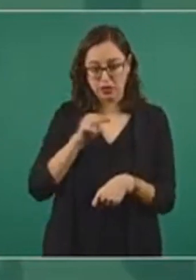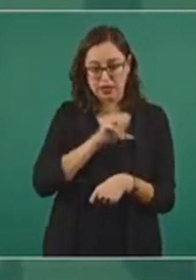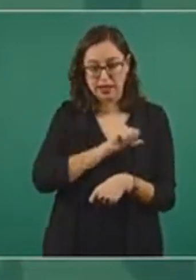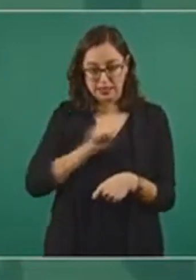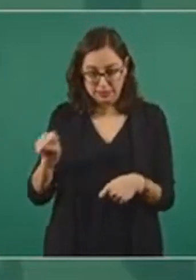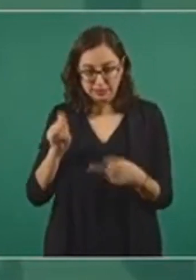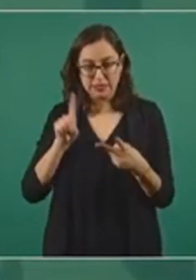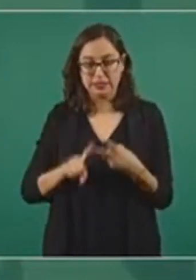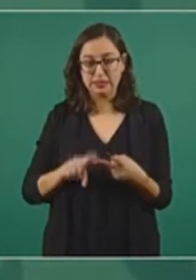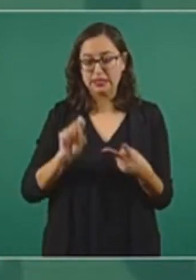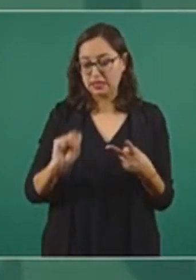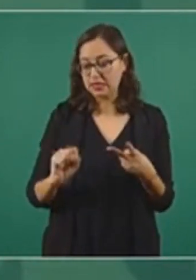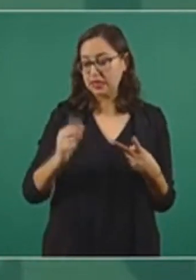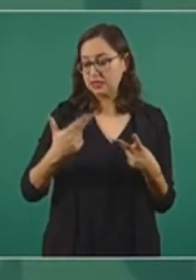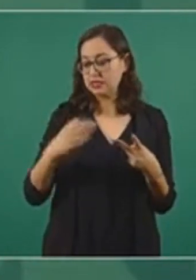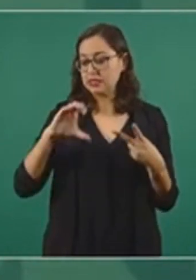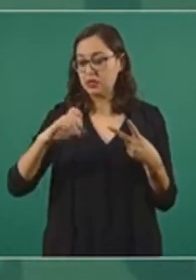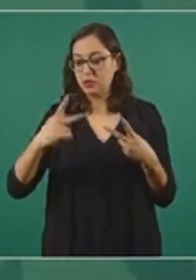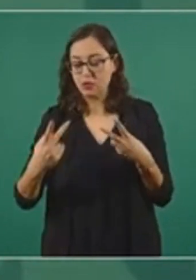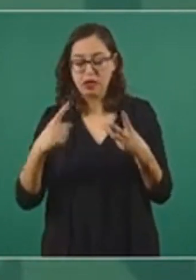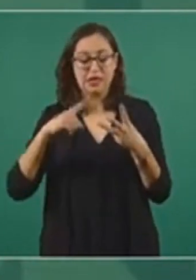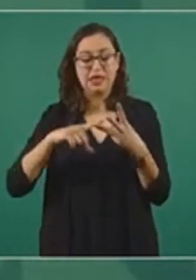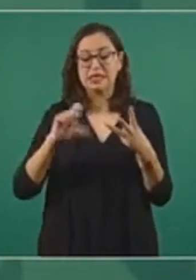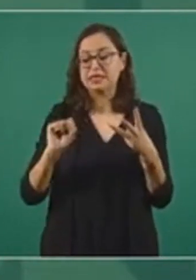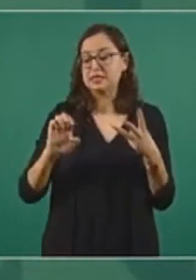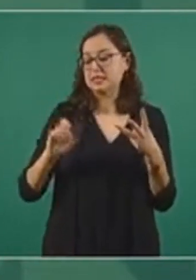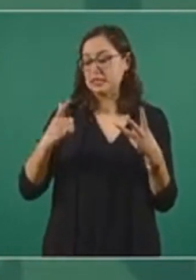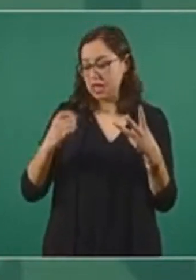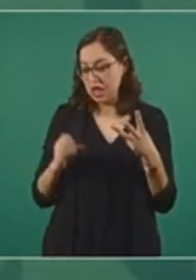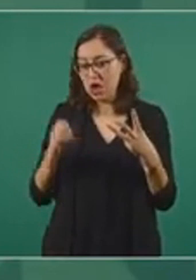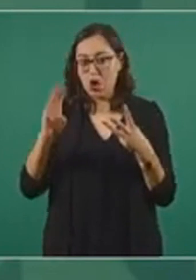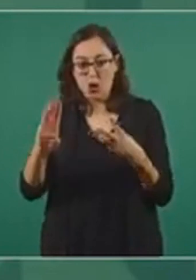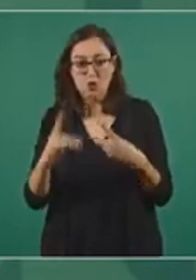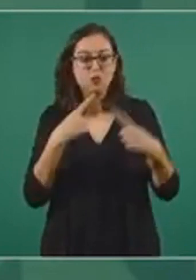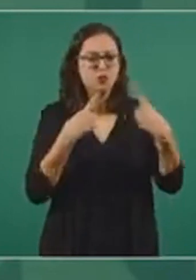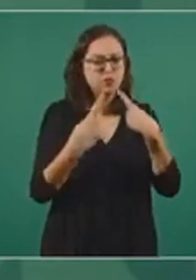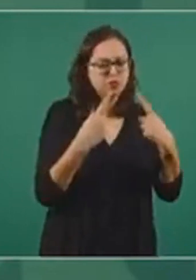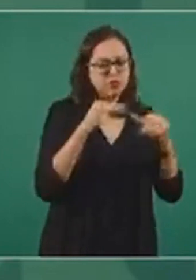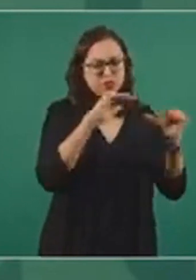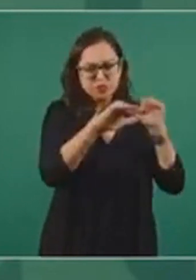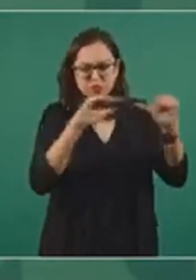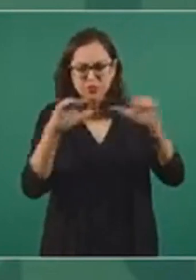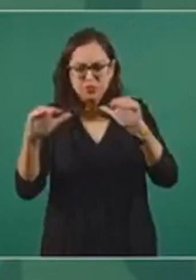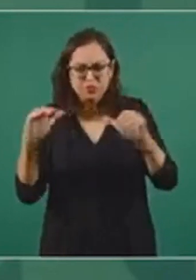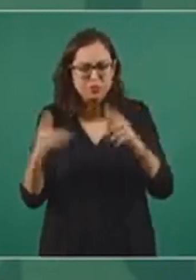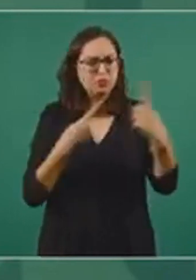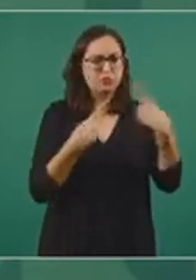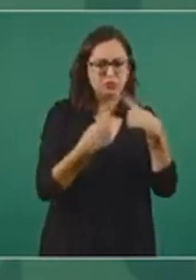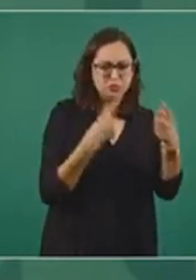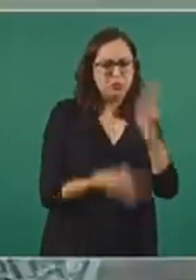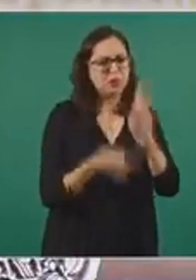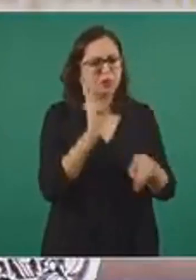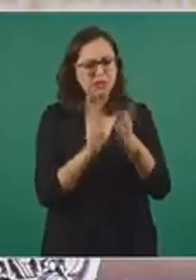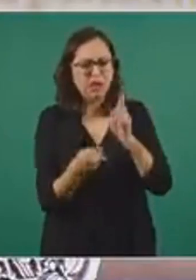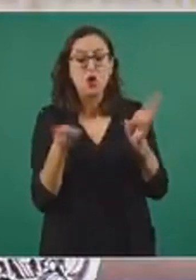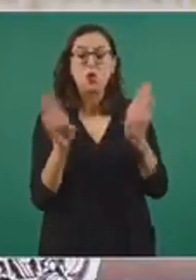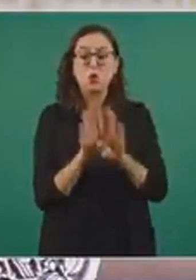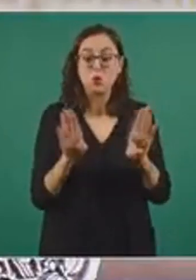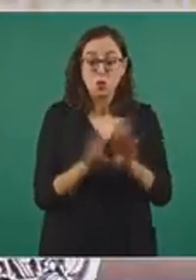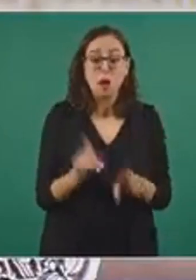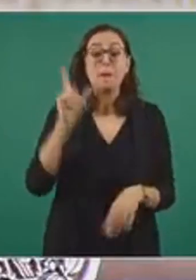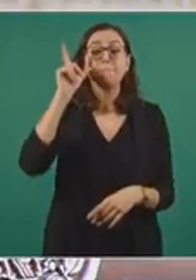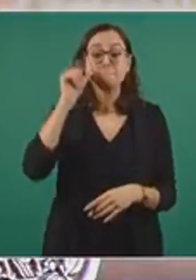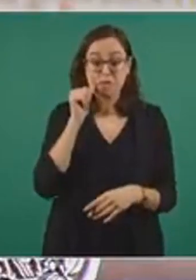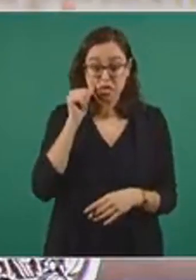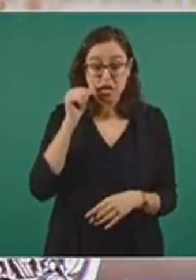Hacienda y con la Secretaría de Gobernación. El día de ayer nuevamente se les planteó la necesidad de seguir platicando. Está programada para